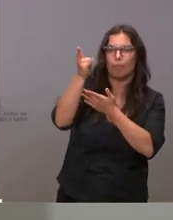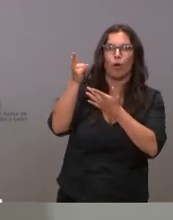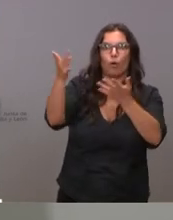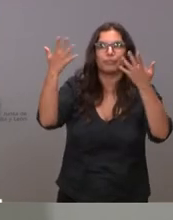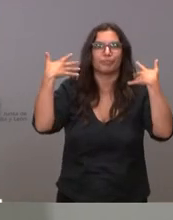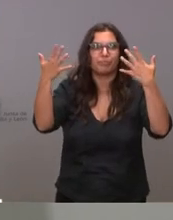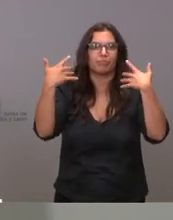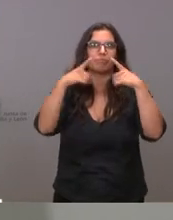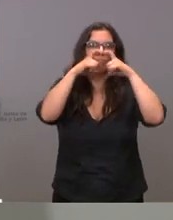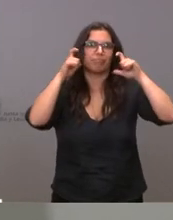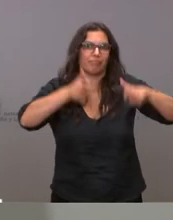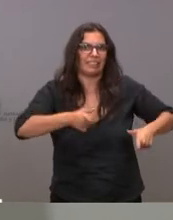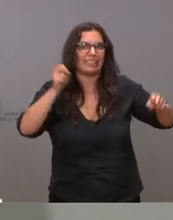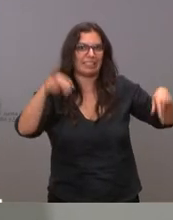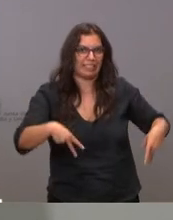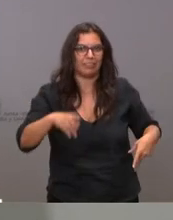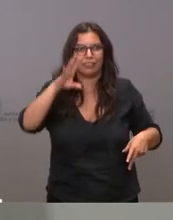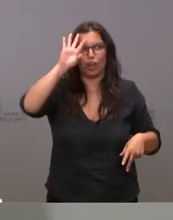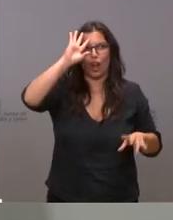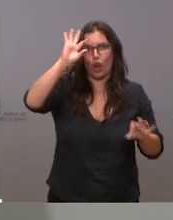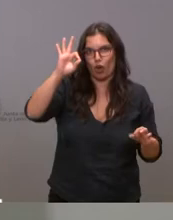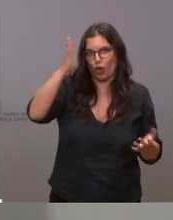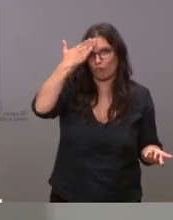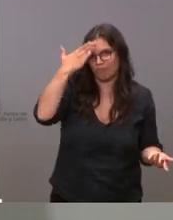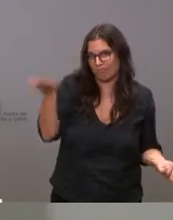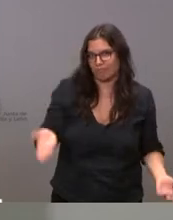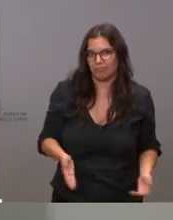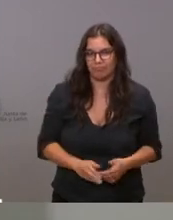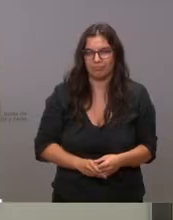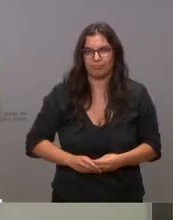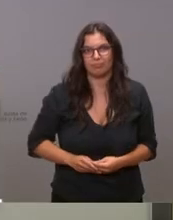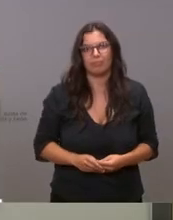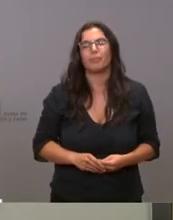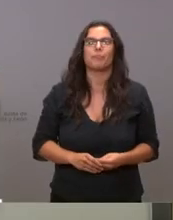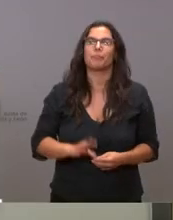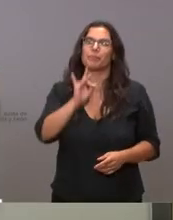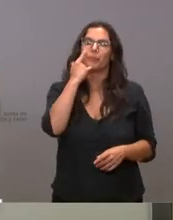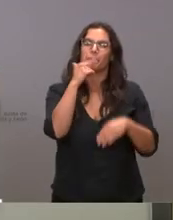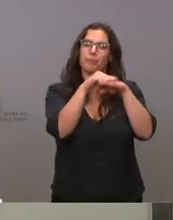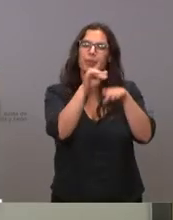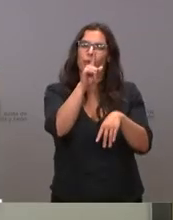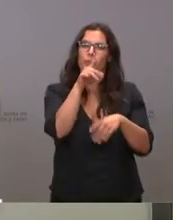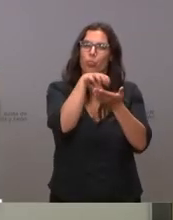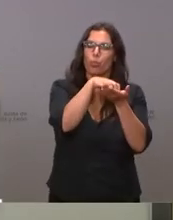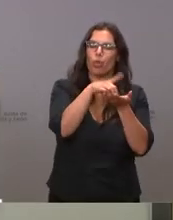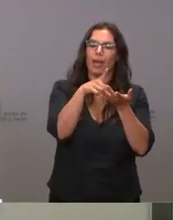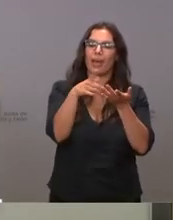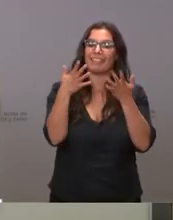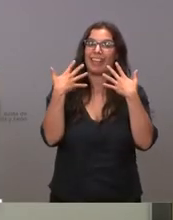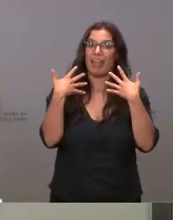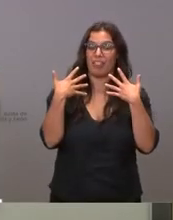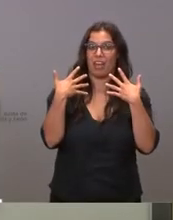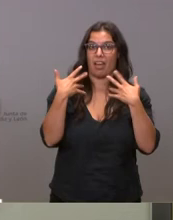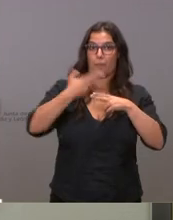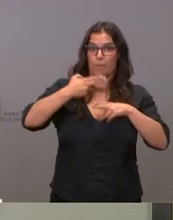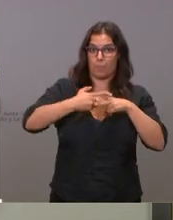puede estar sin mascarilla entonces sentido común ¿eh? Sí perdón una duda las terrazas sí que